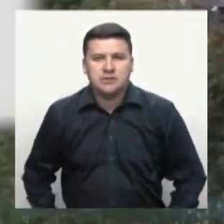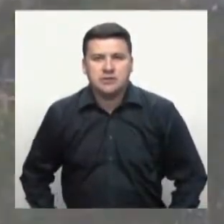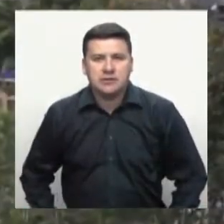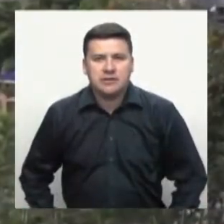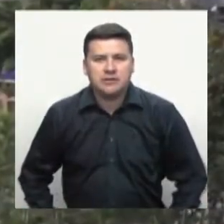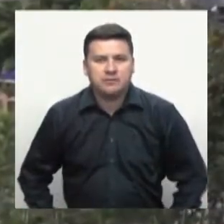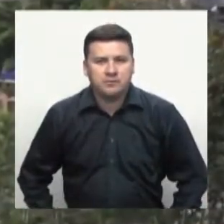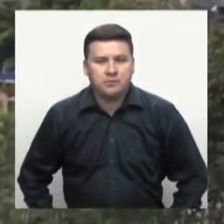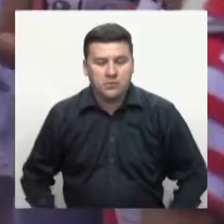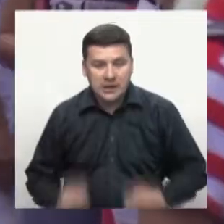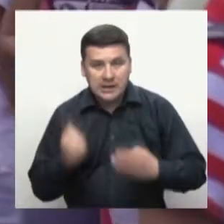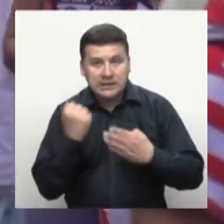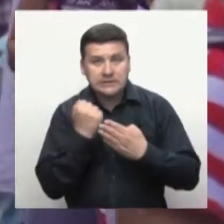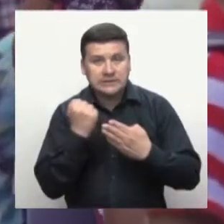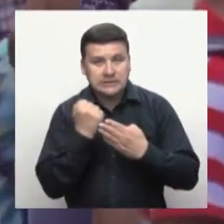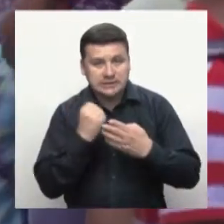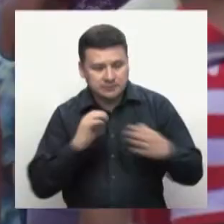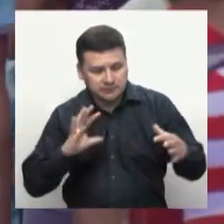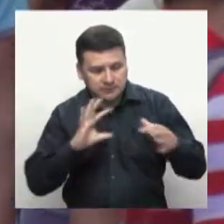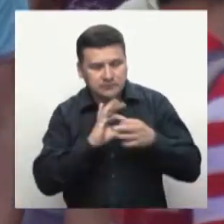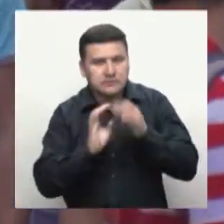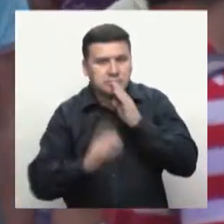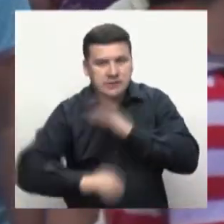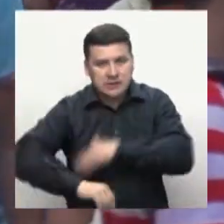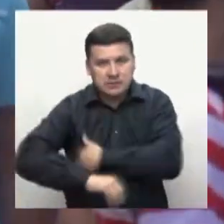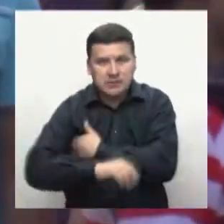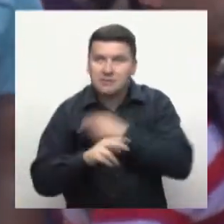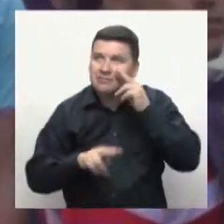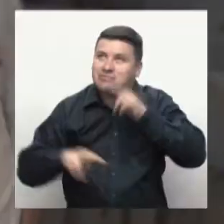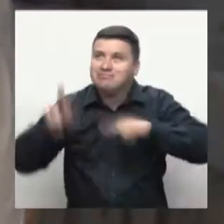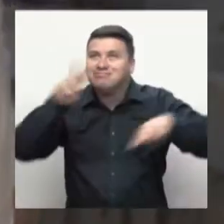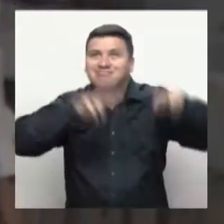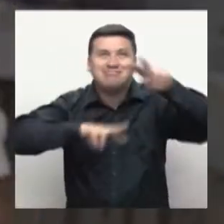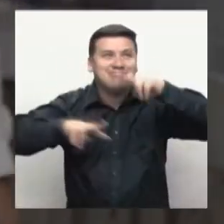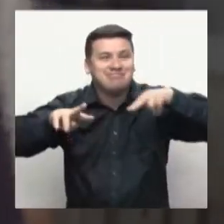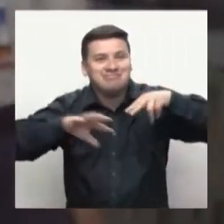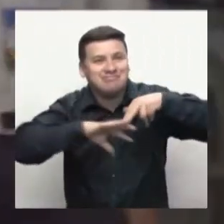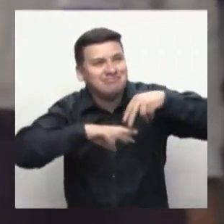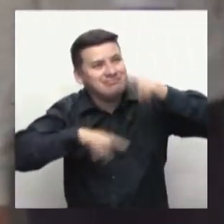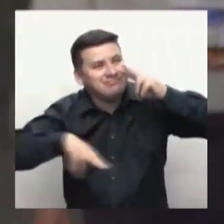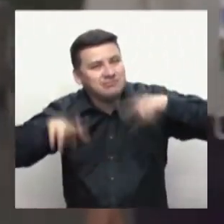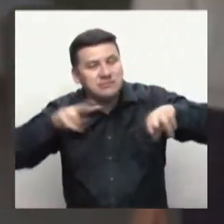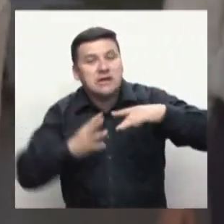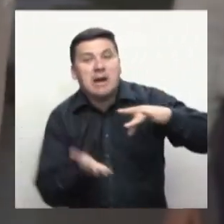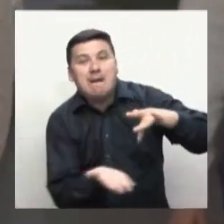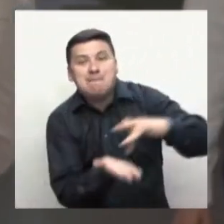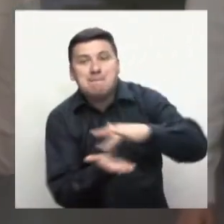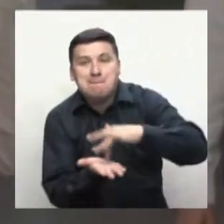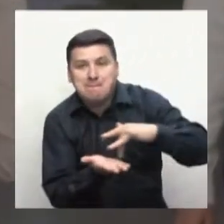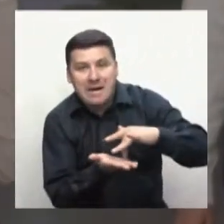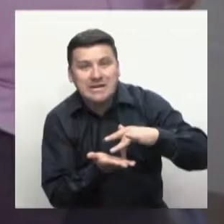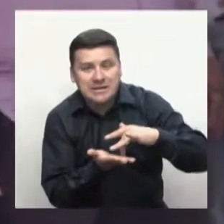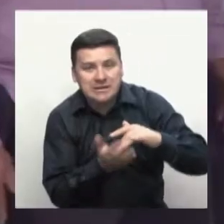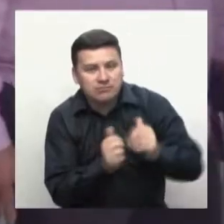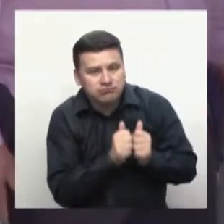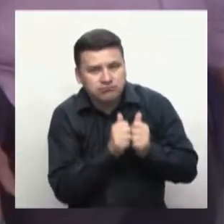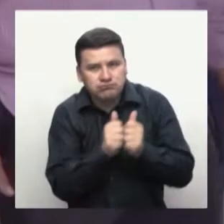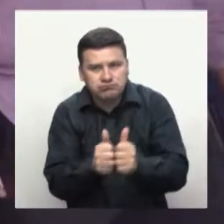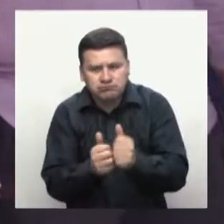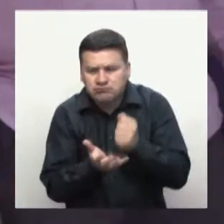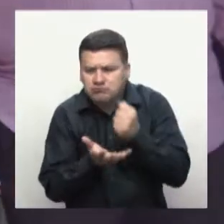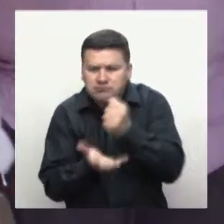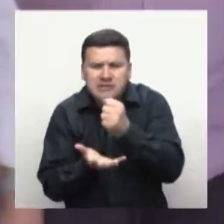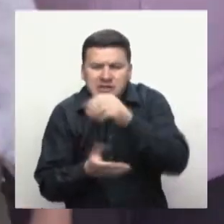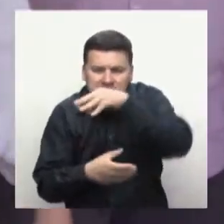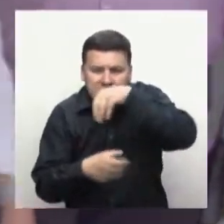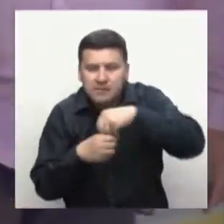El SENA, en alianza con el Ministerio de Turismo, Industria y Comercio, participó de la Brigada de Activación Comercial y Financiera realizada